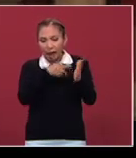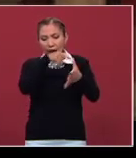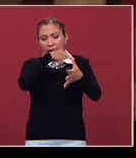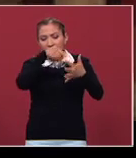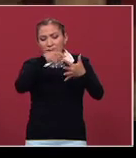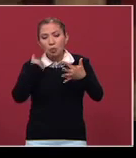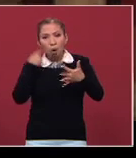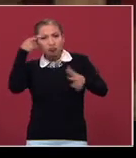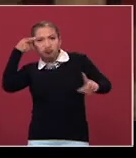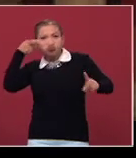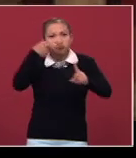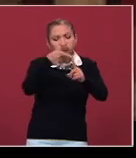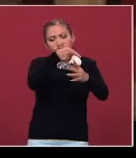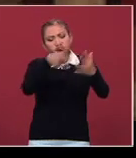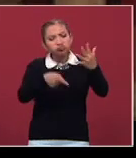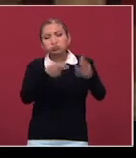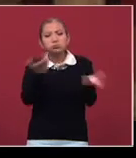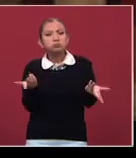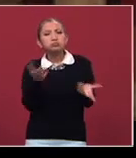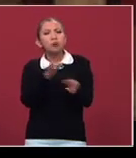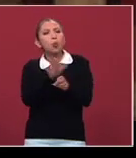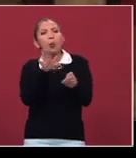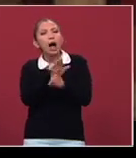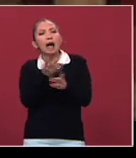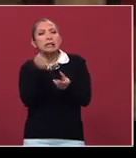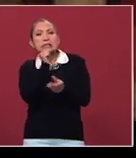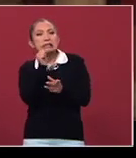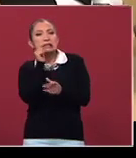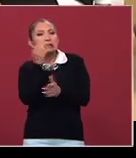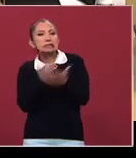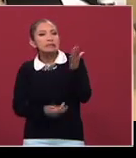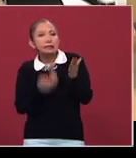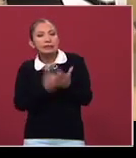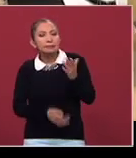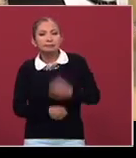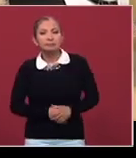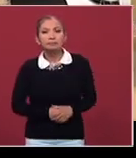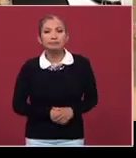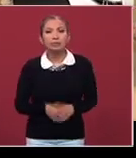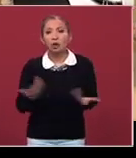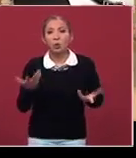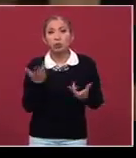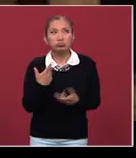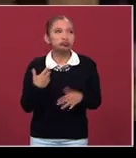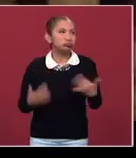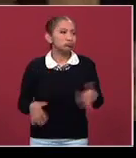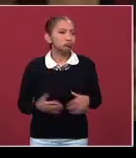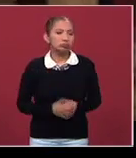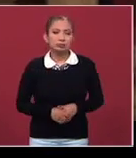causas que tenía, ¿con cuáles no hemos cumplido? ¿Cuáles no se han llevado a casa?